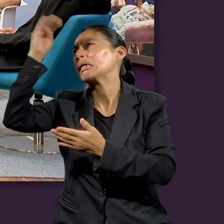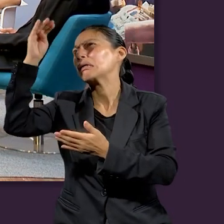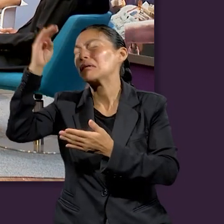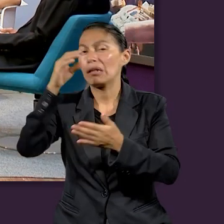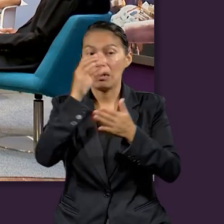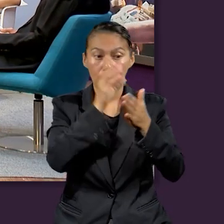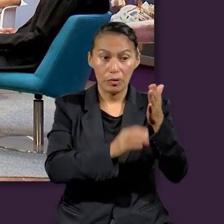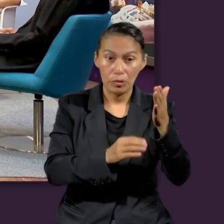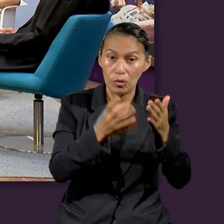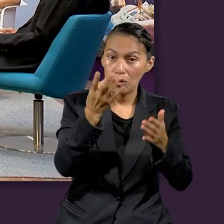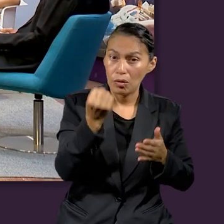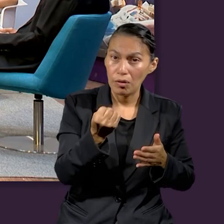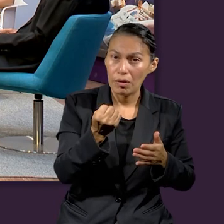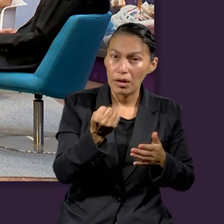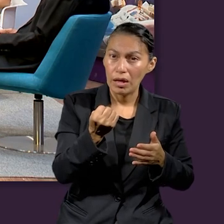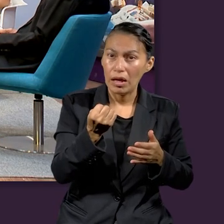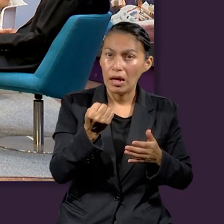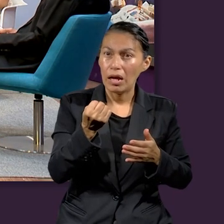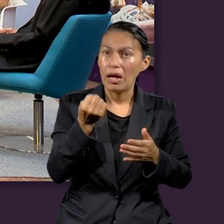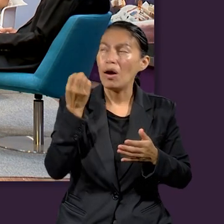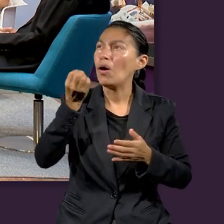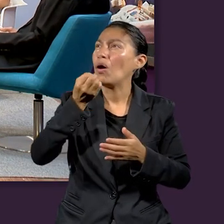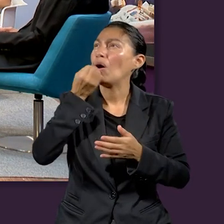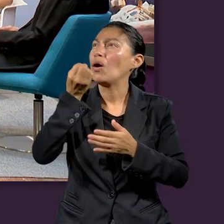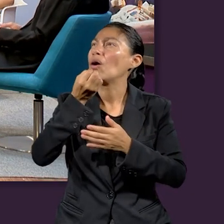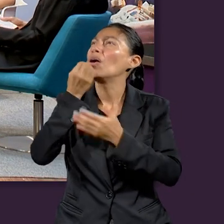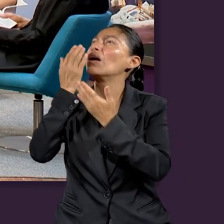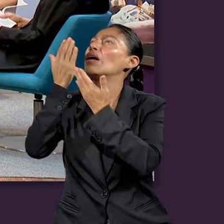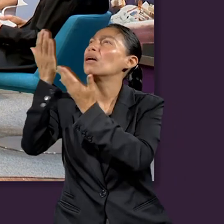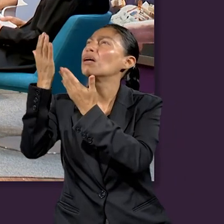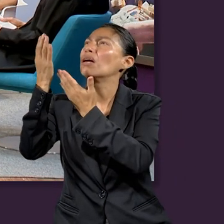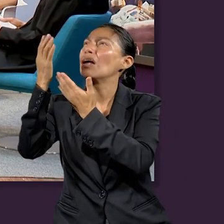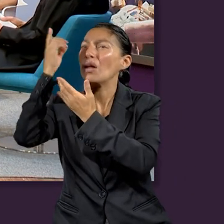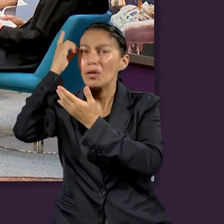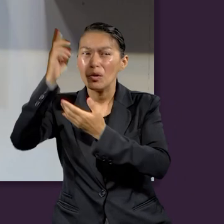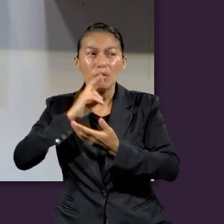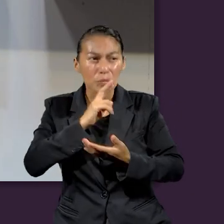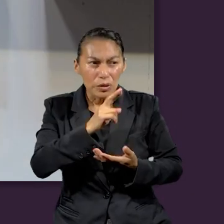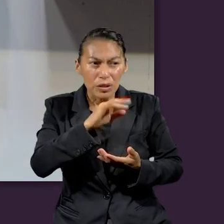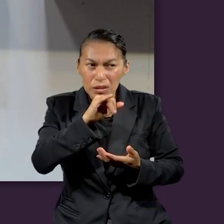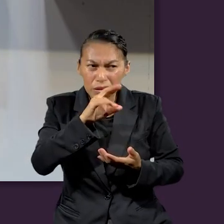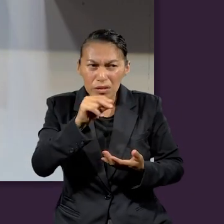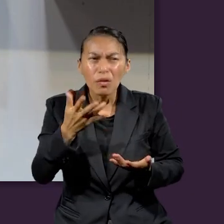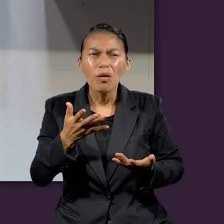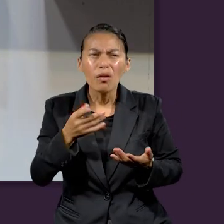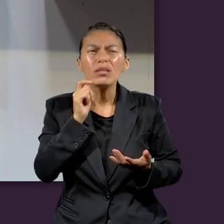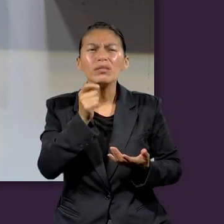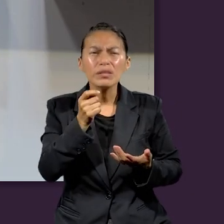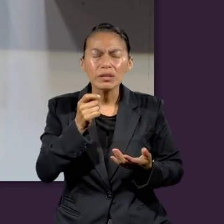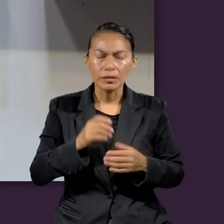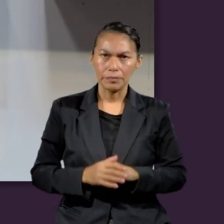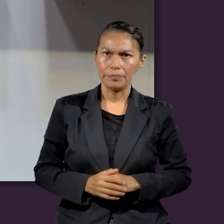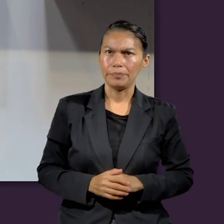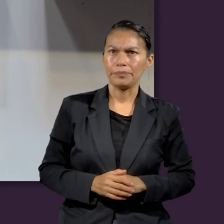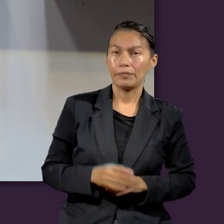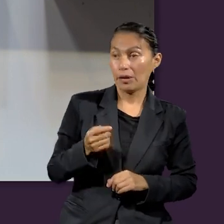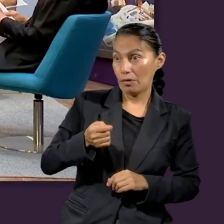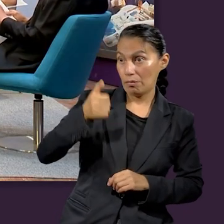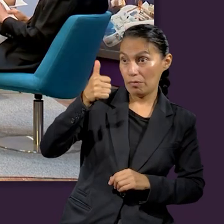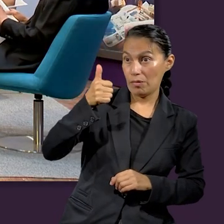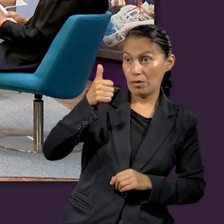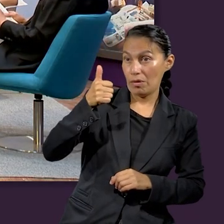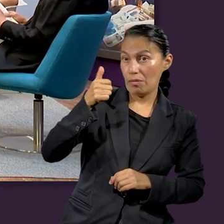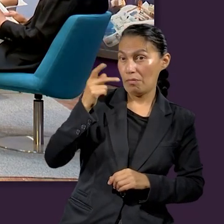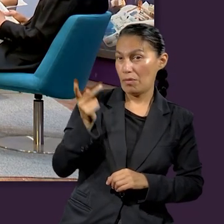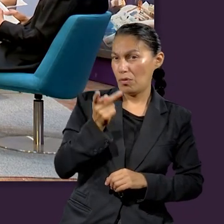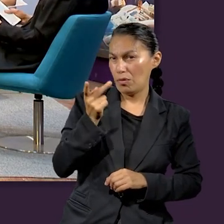pregunta es, ¿se le responde a Daniel su súplica y cuál es la relevancia de esa respuesta que se le da? Contestando la primera pregunta, sí,